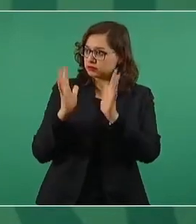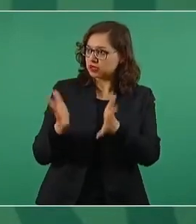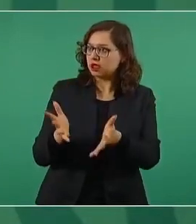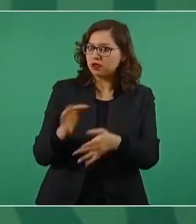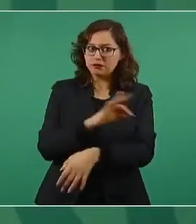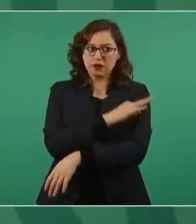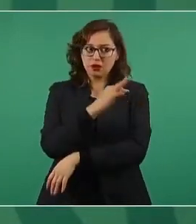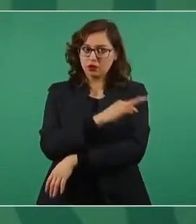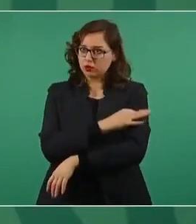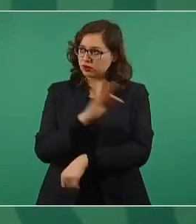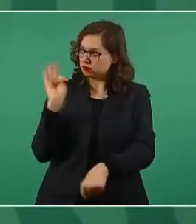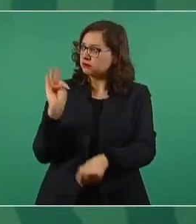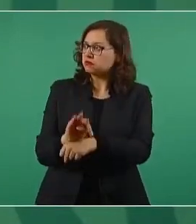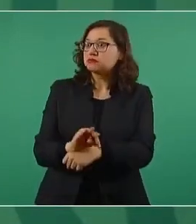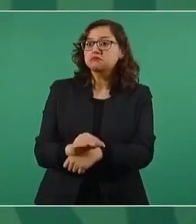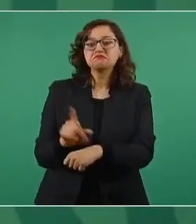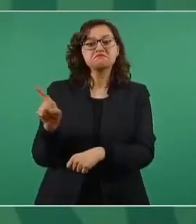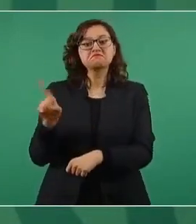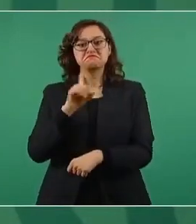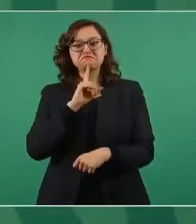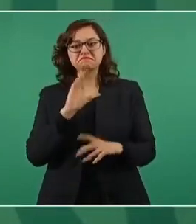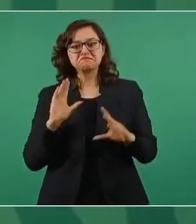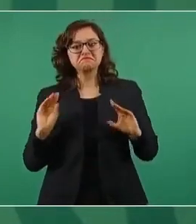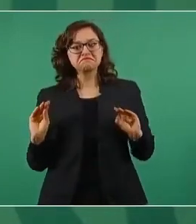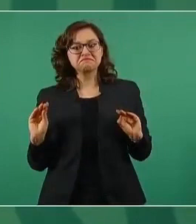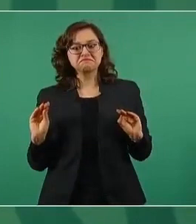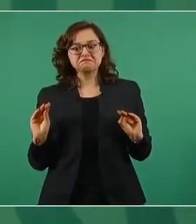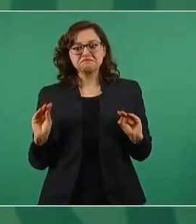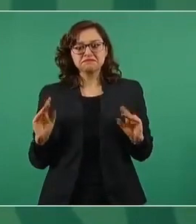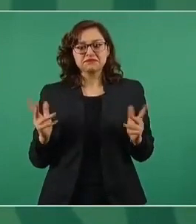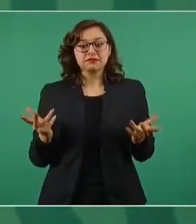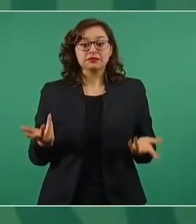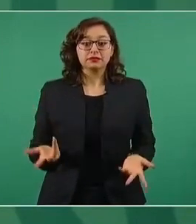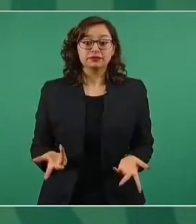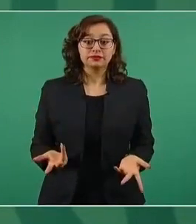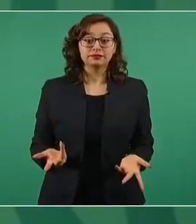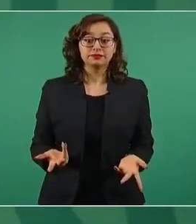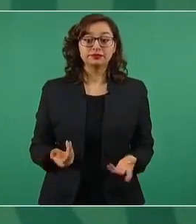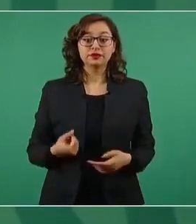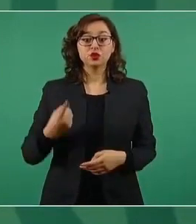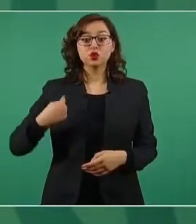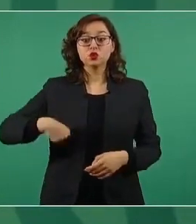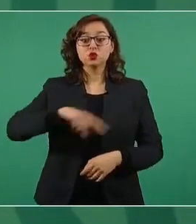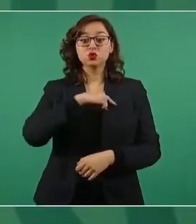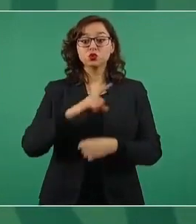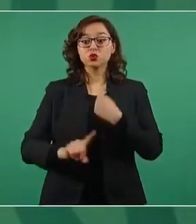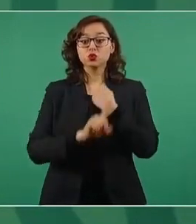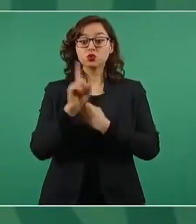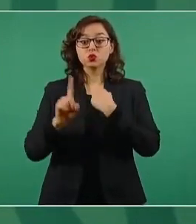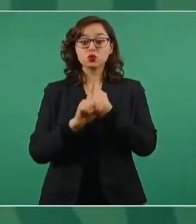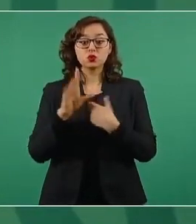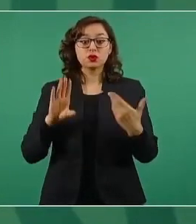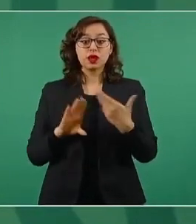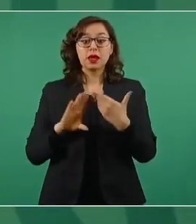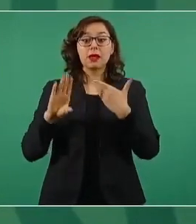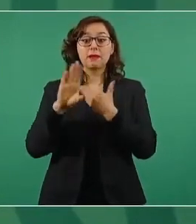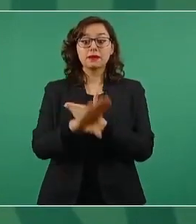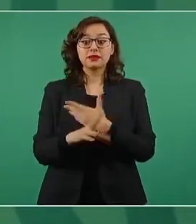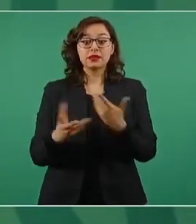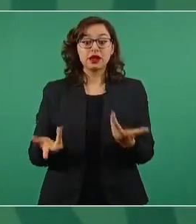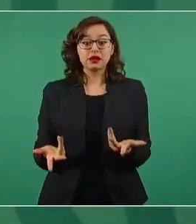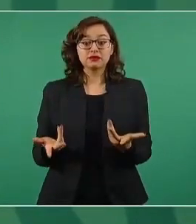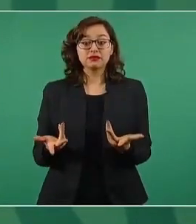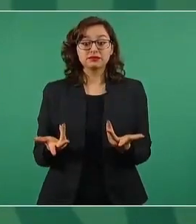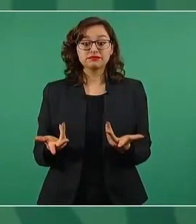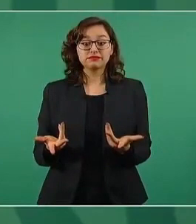para evitar ese problema, estamos vacunando en la frontera